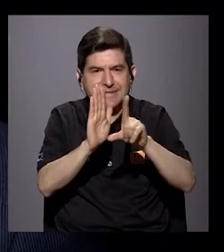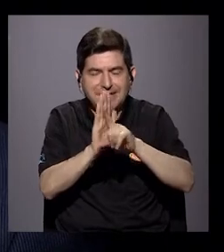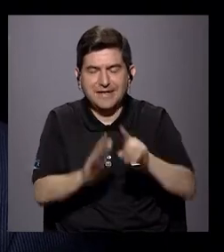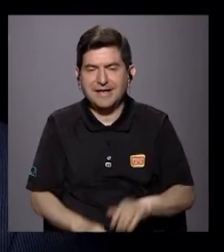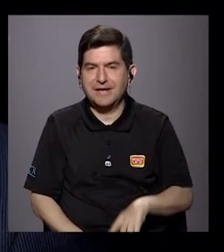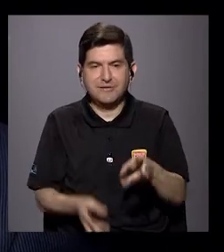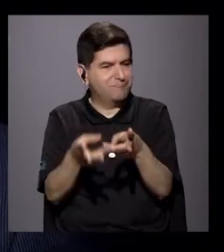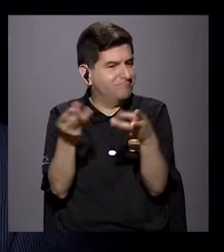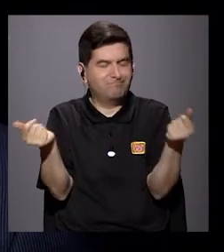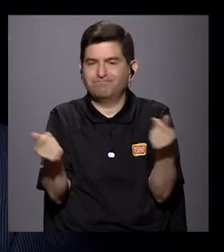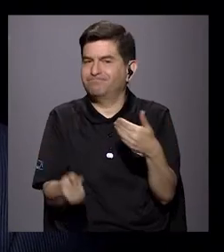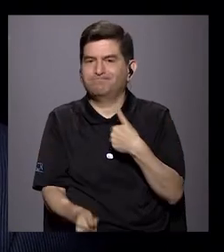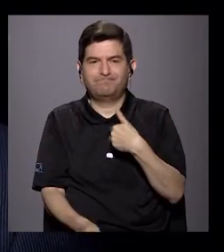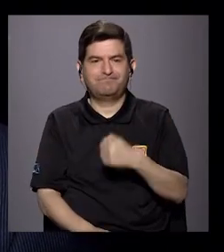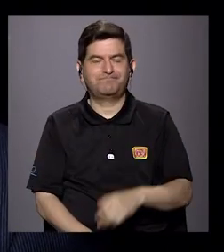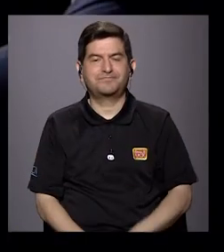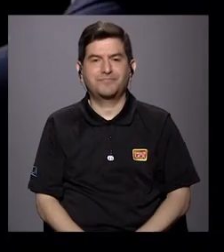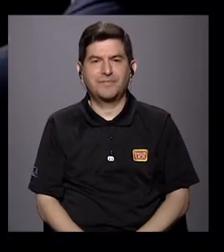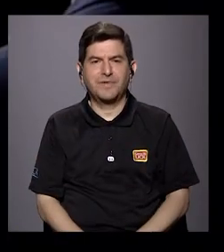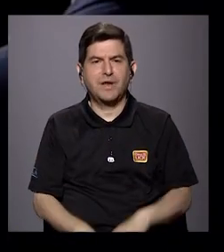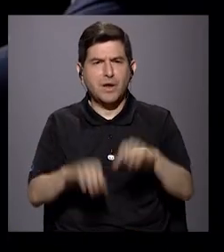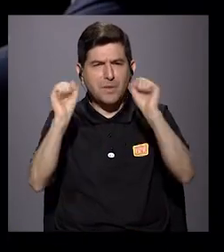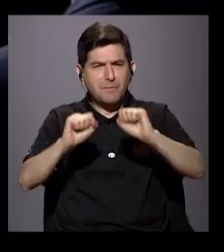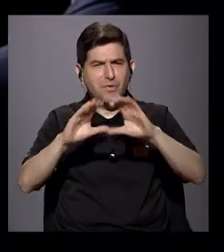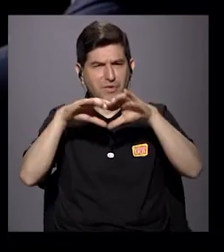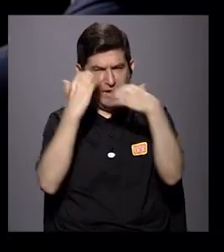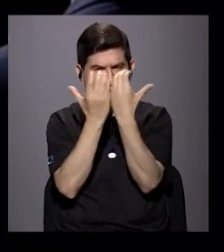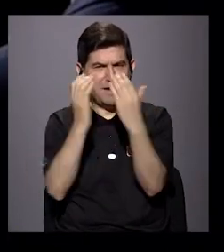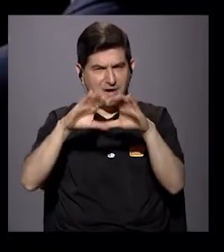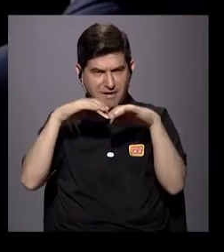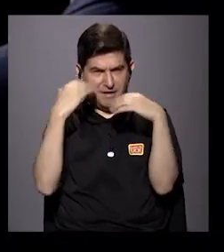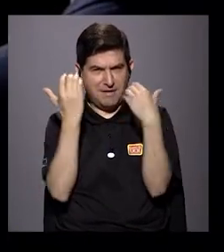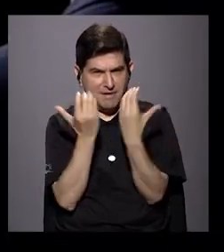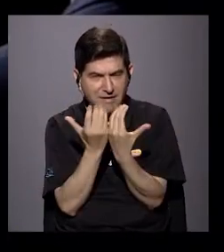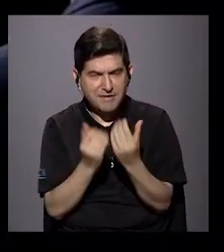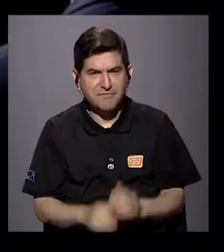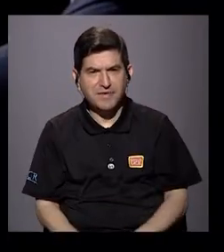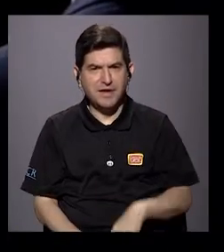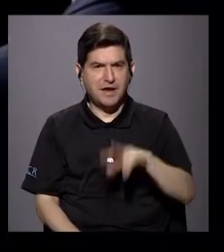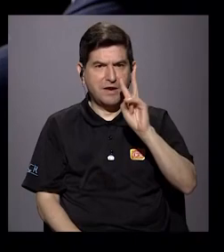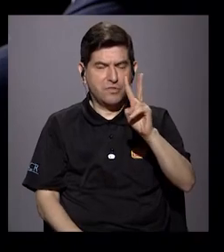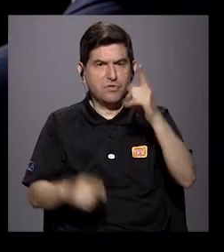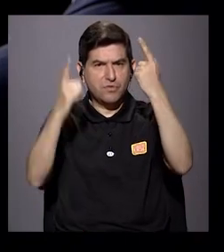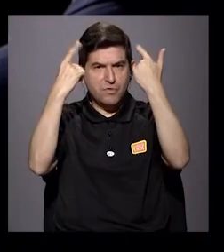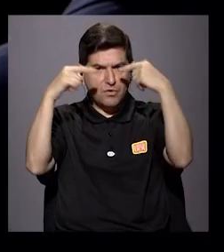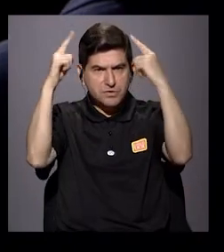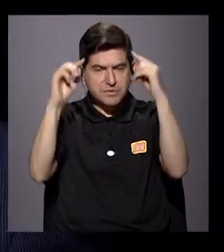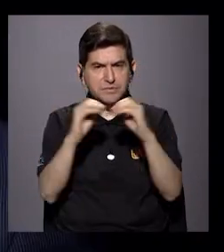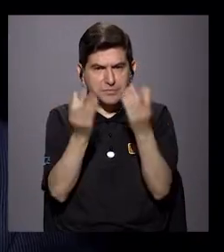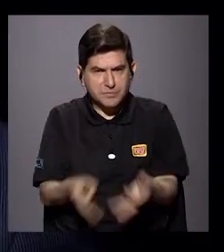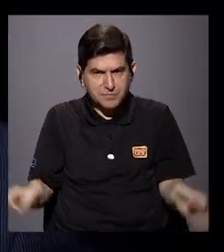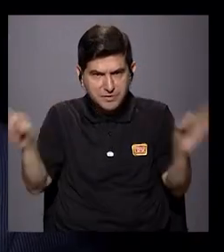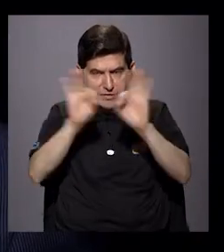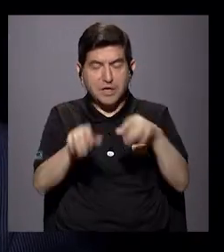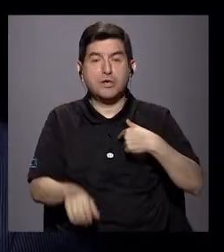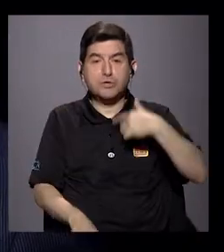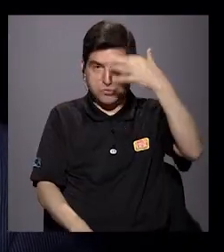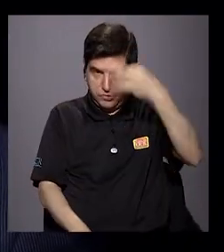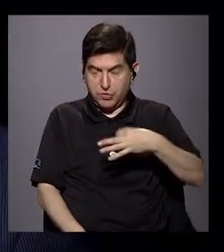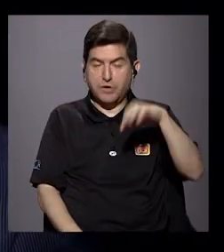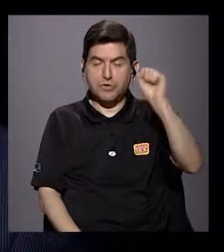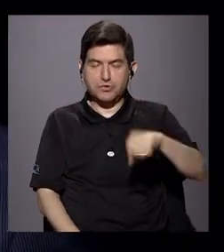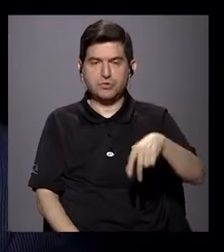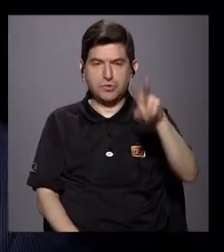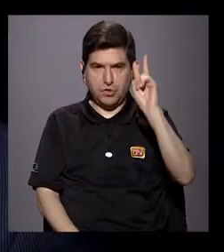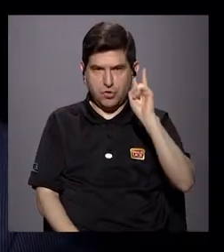resueltos. ¿Podría categorizarlos usted de los dos logros más importantes? Bueno, para mí sin duda alguna